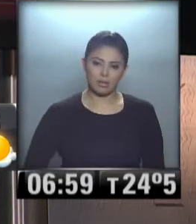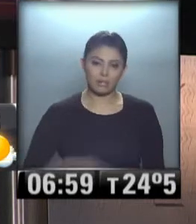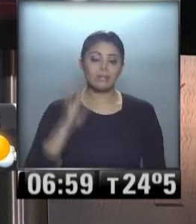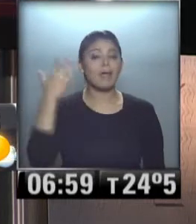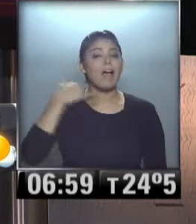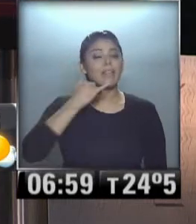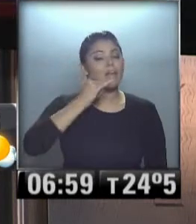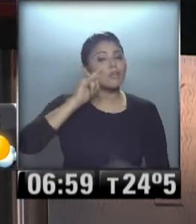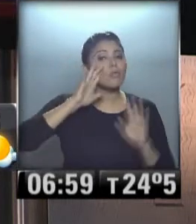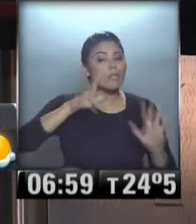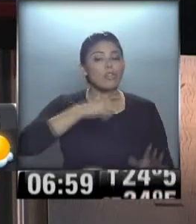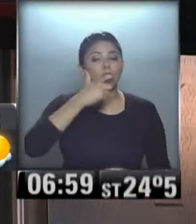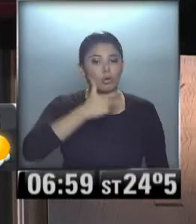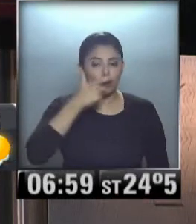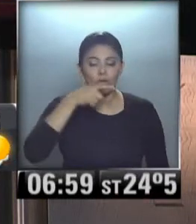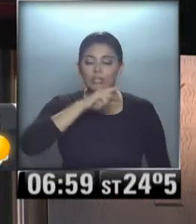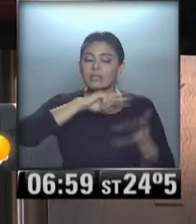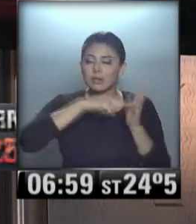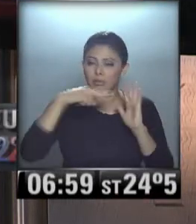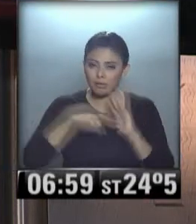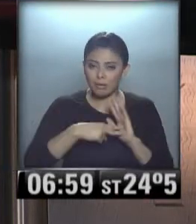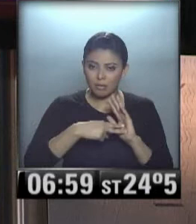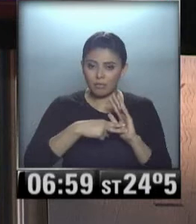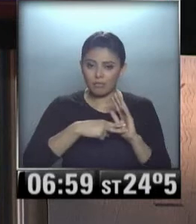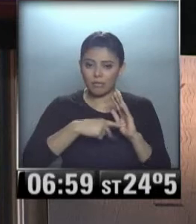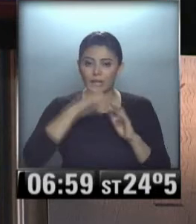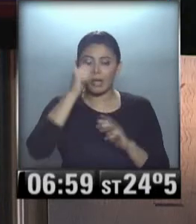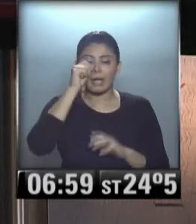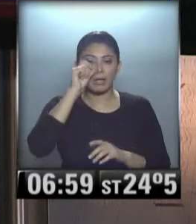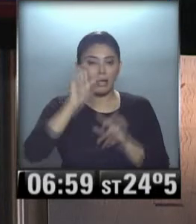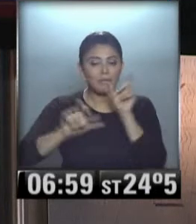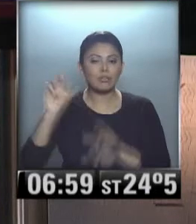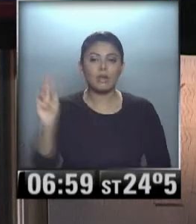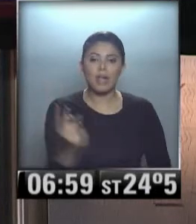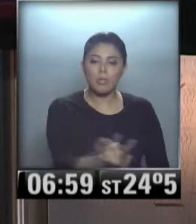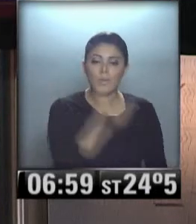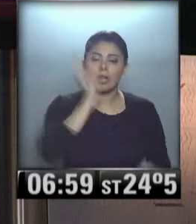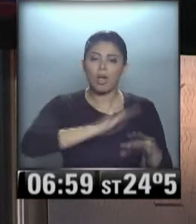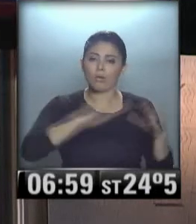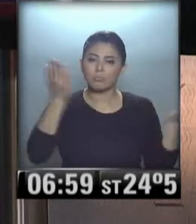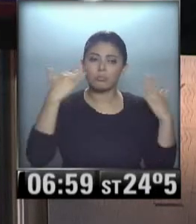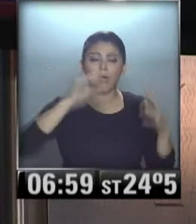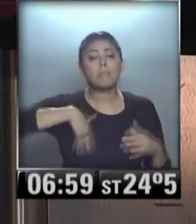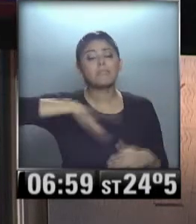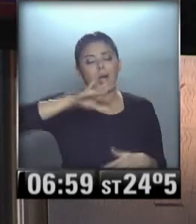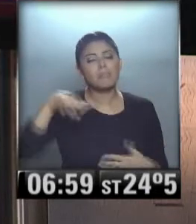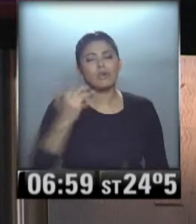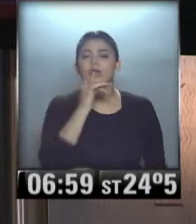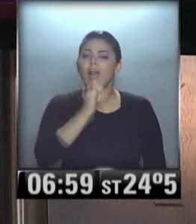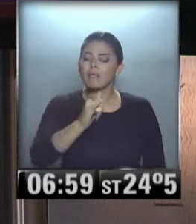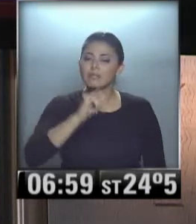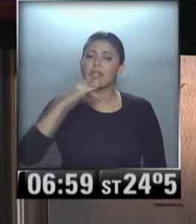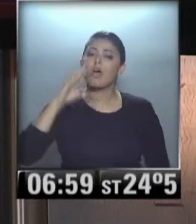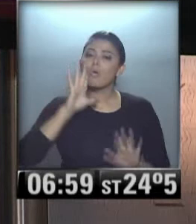rojos que duplican y triplican la cantidad de muertes. Por eso se da el aviso ese de la